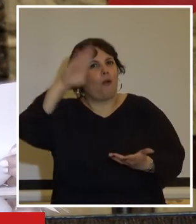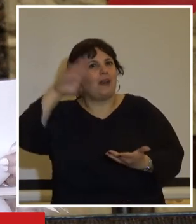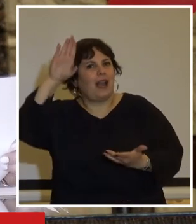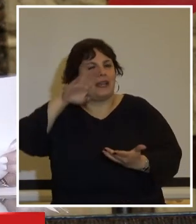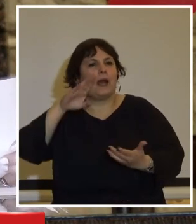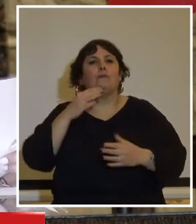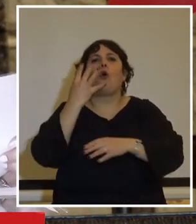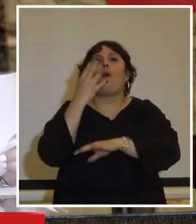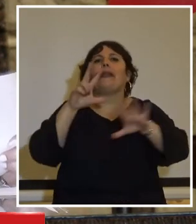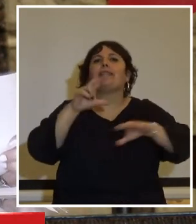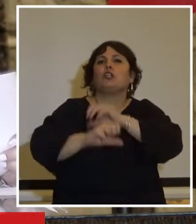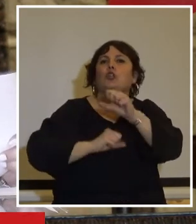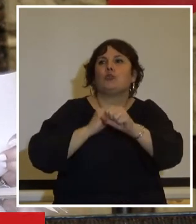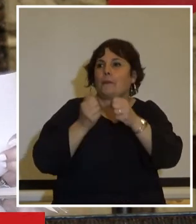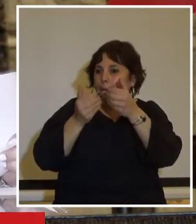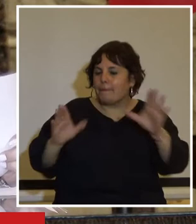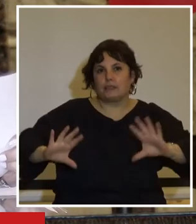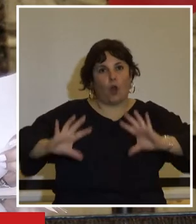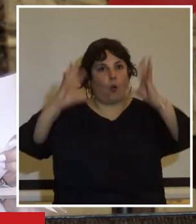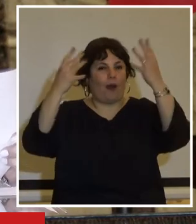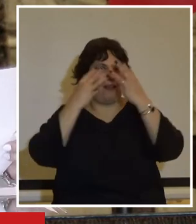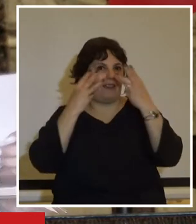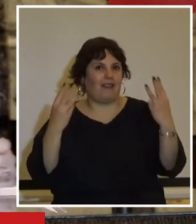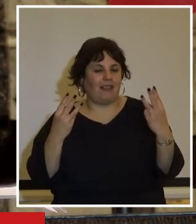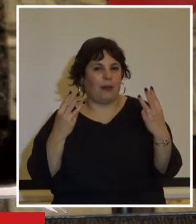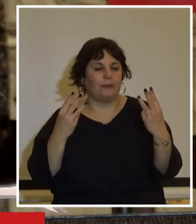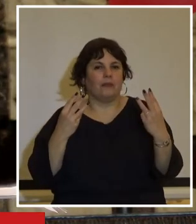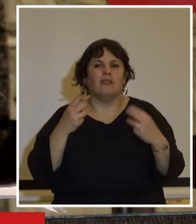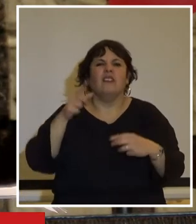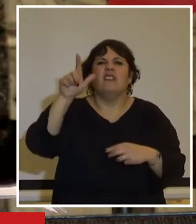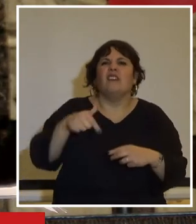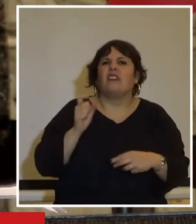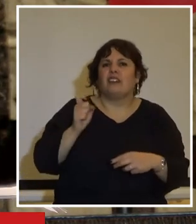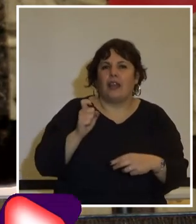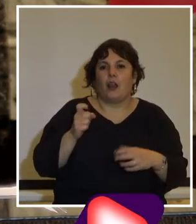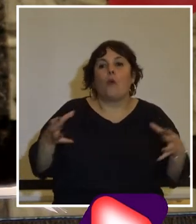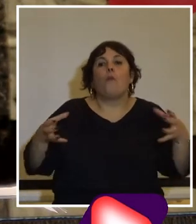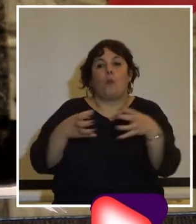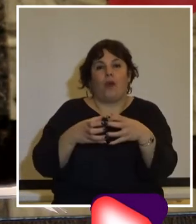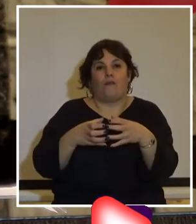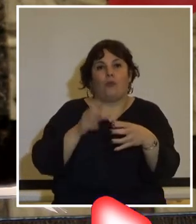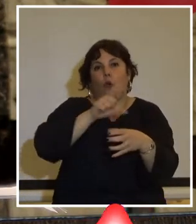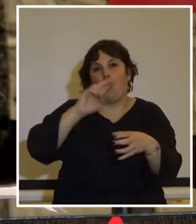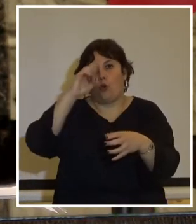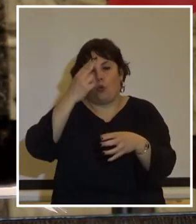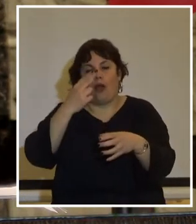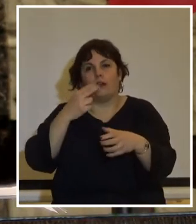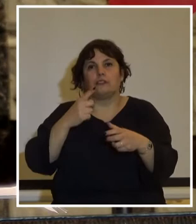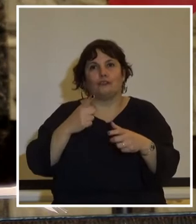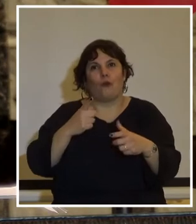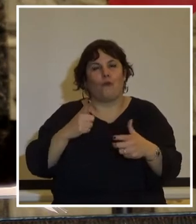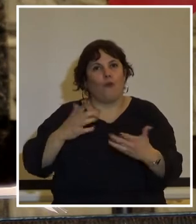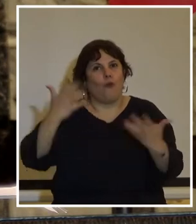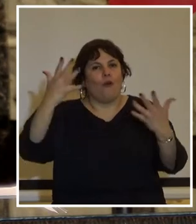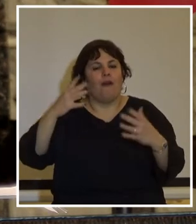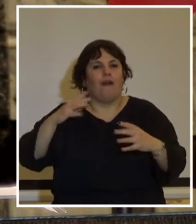los 48 años del inicio de la huelga general que llevara adelante el pueblo uruguayo heroica huelga general